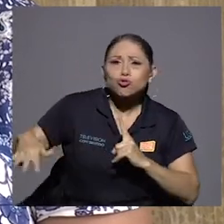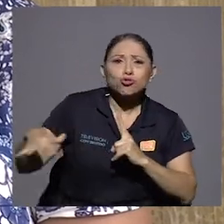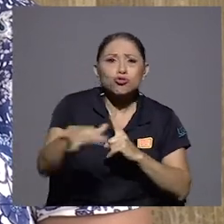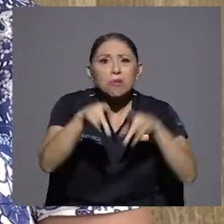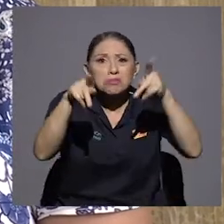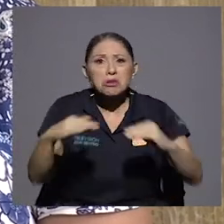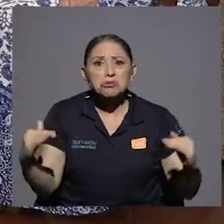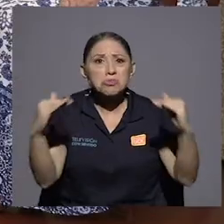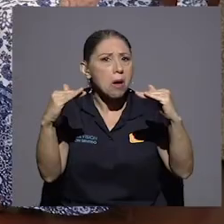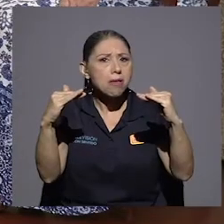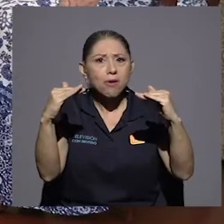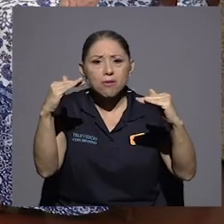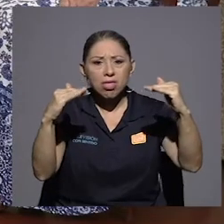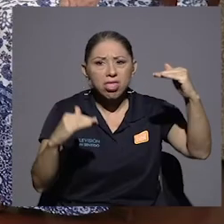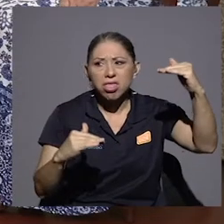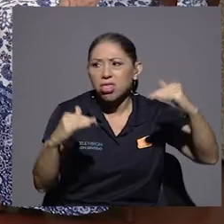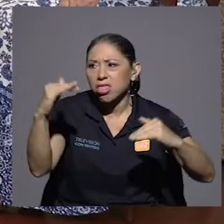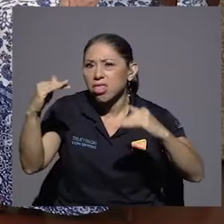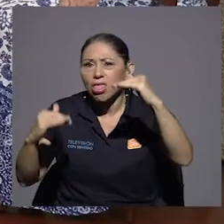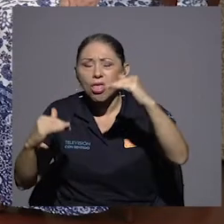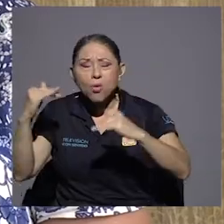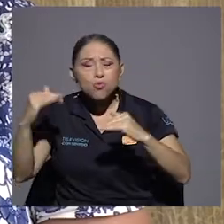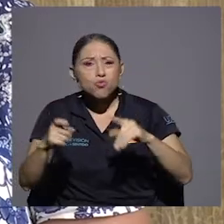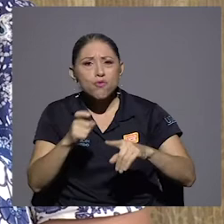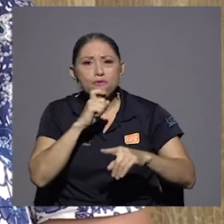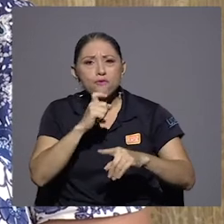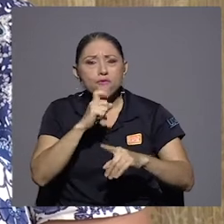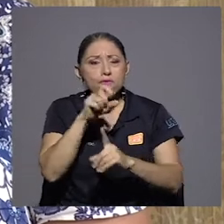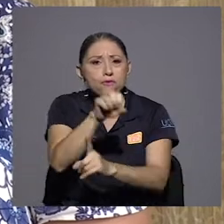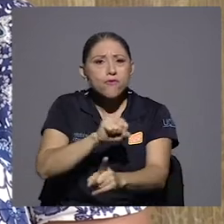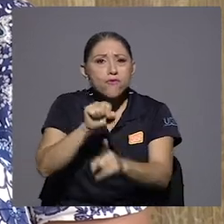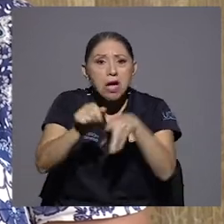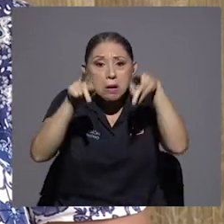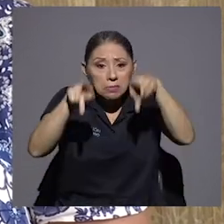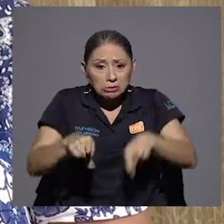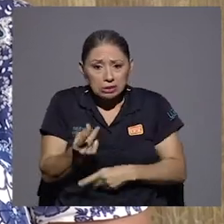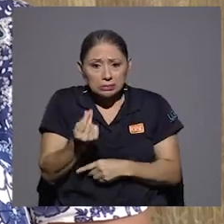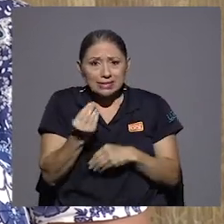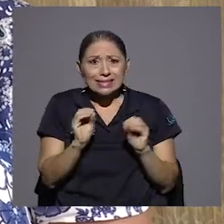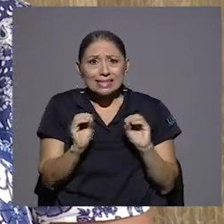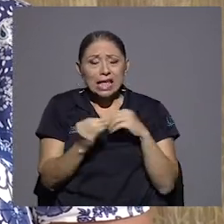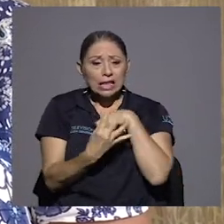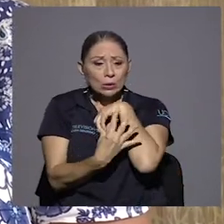país. Y que la gente que no tenía medios no podía curarse.